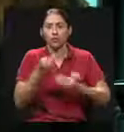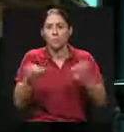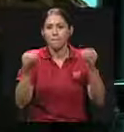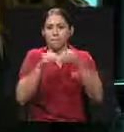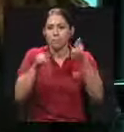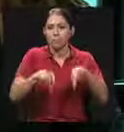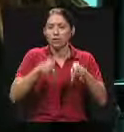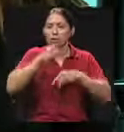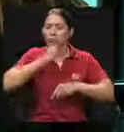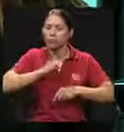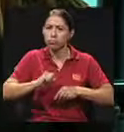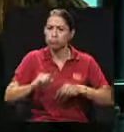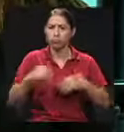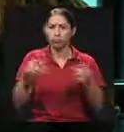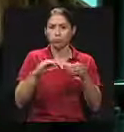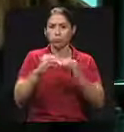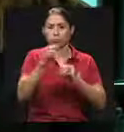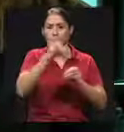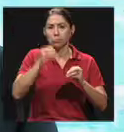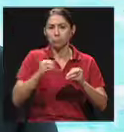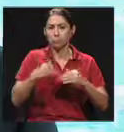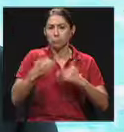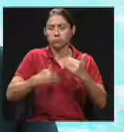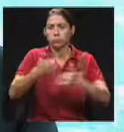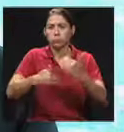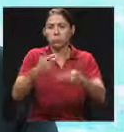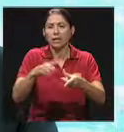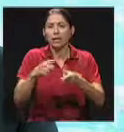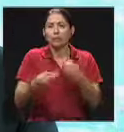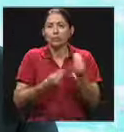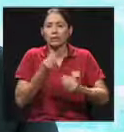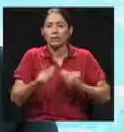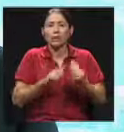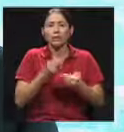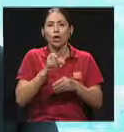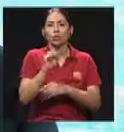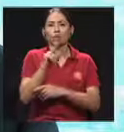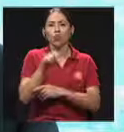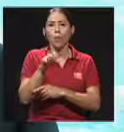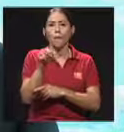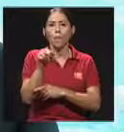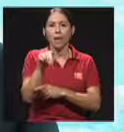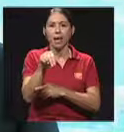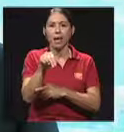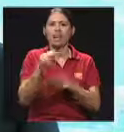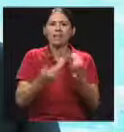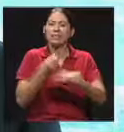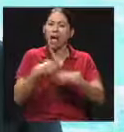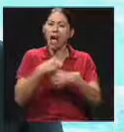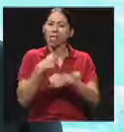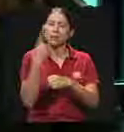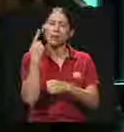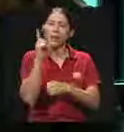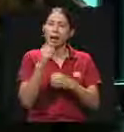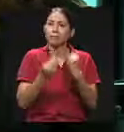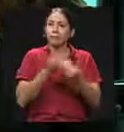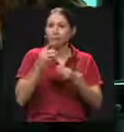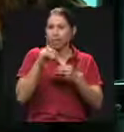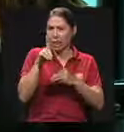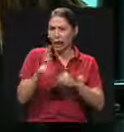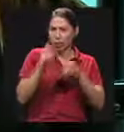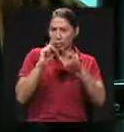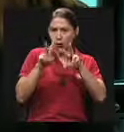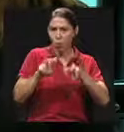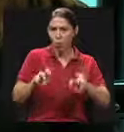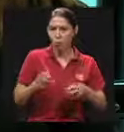¿verdad? Los números no nos favorecen. Es ¿Qué acciones se están planeando desde la SUPEM? ¿Verdad? Al menos como en un diagnóstico,